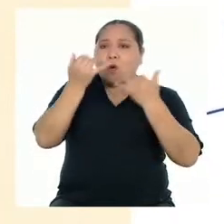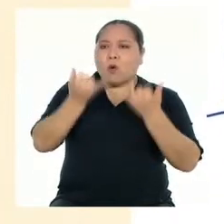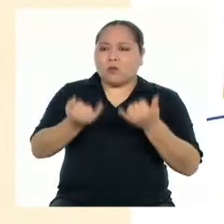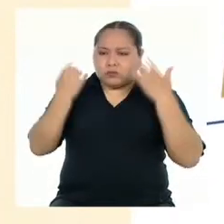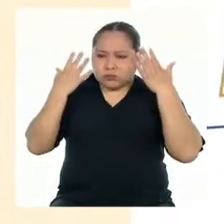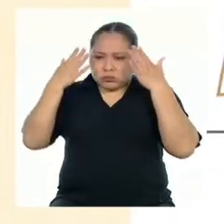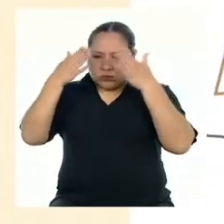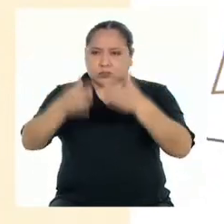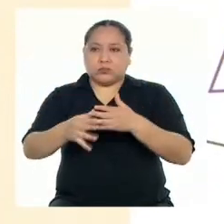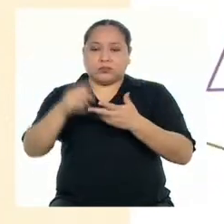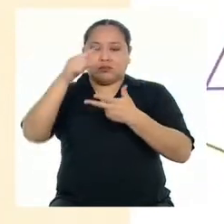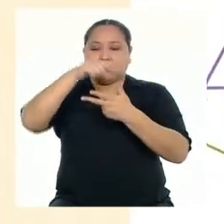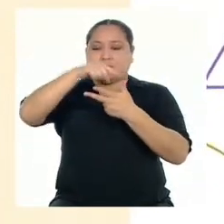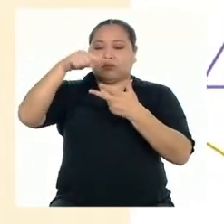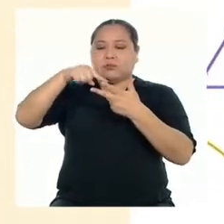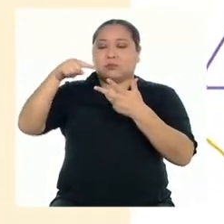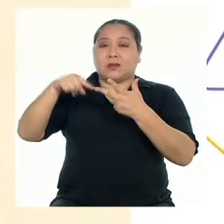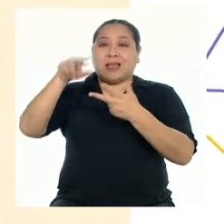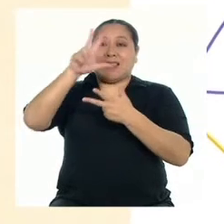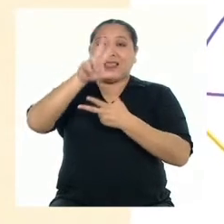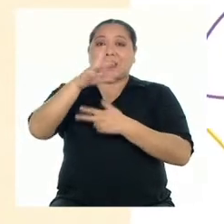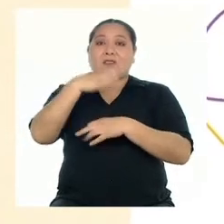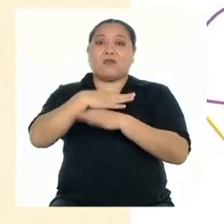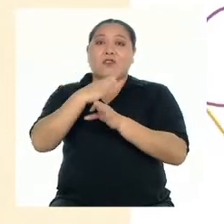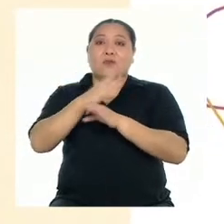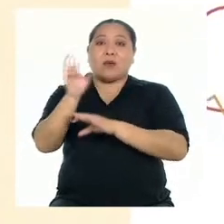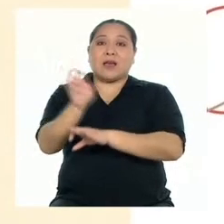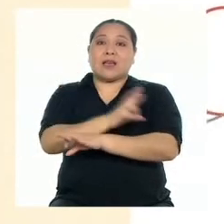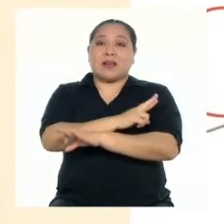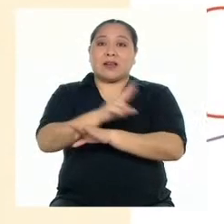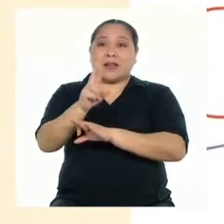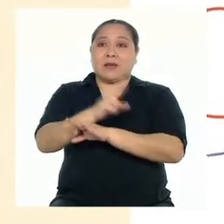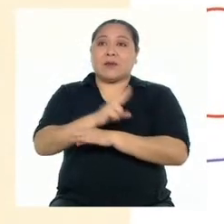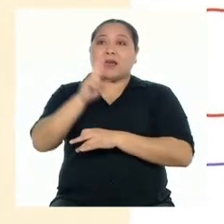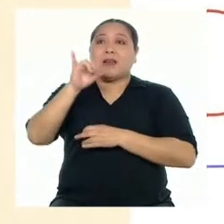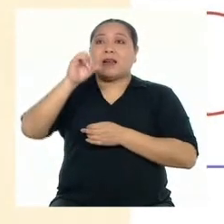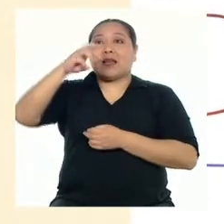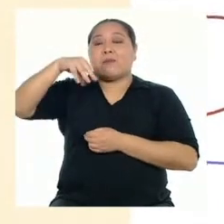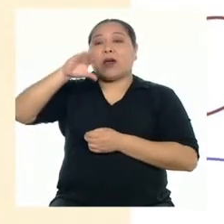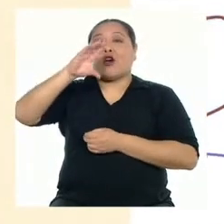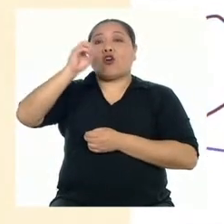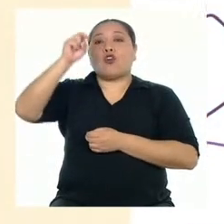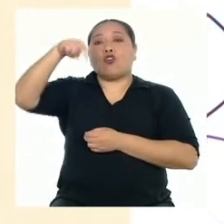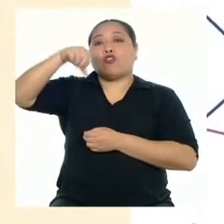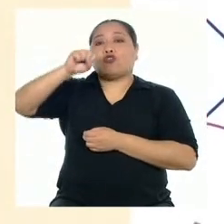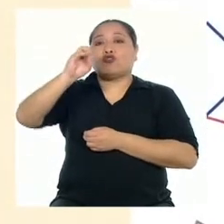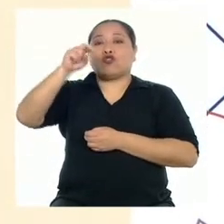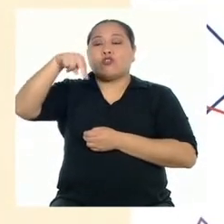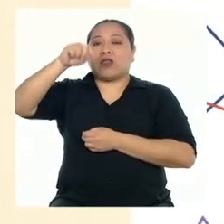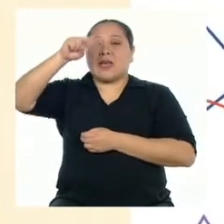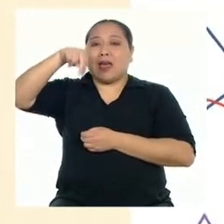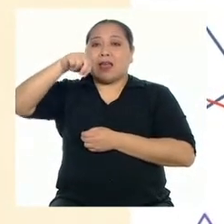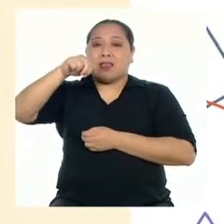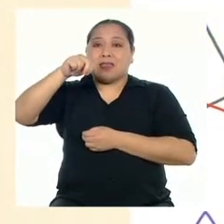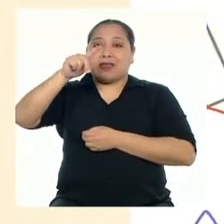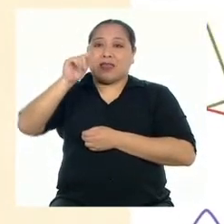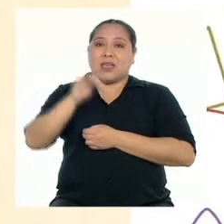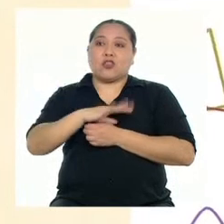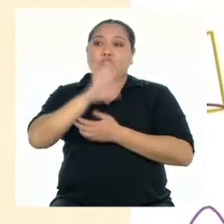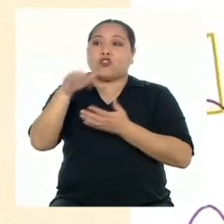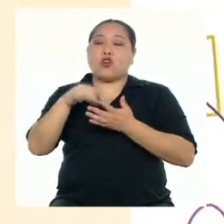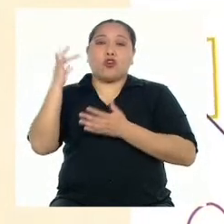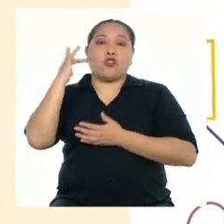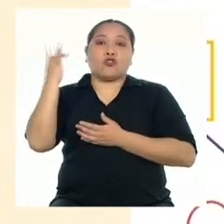centraremos en tres tipos de rima. La rima consonante ocurre cuando coinciden todos los sonidos